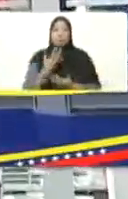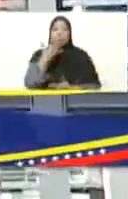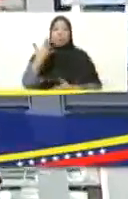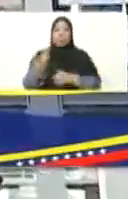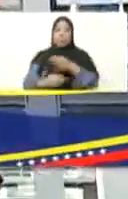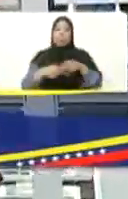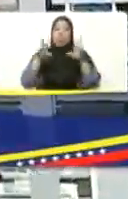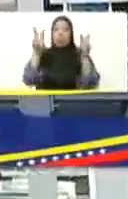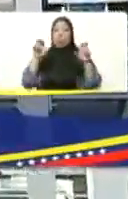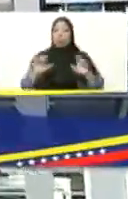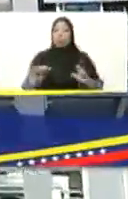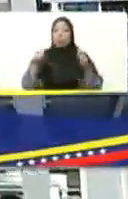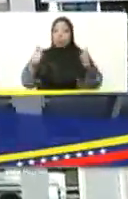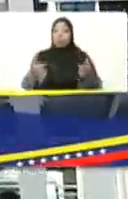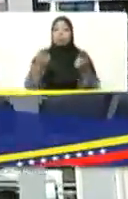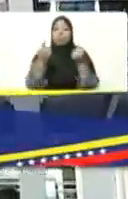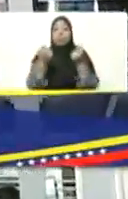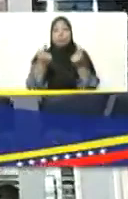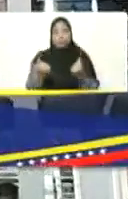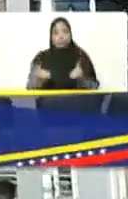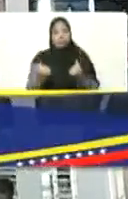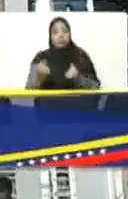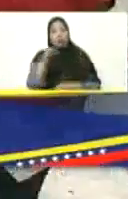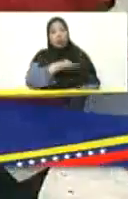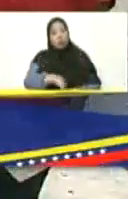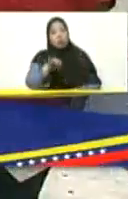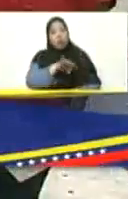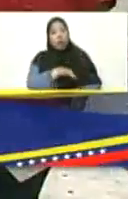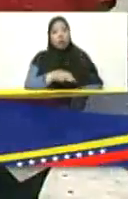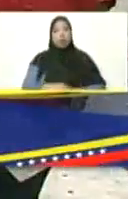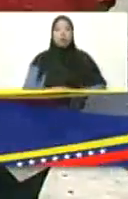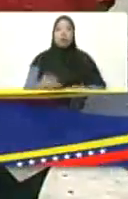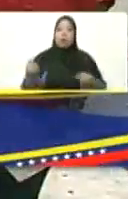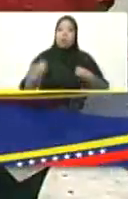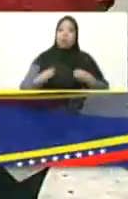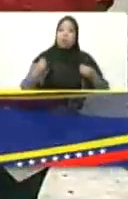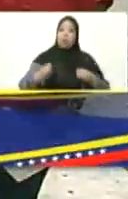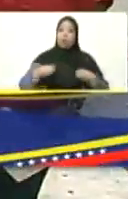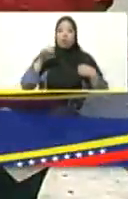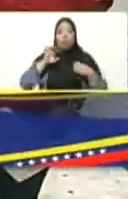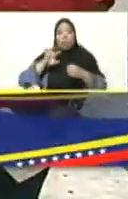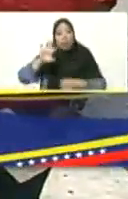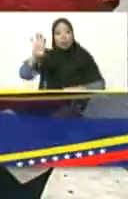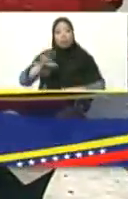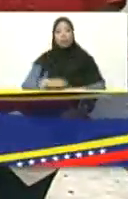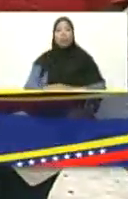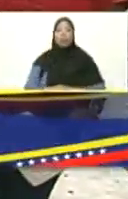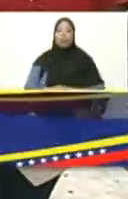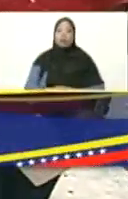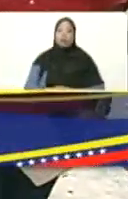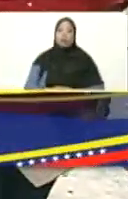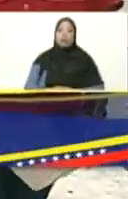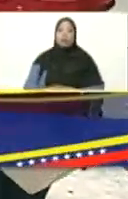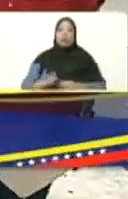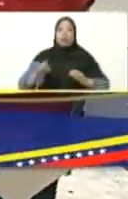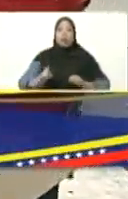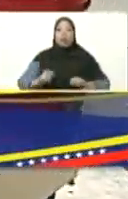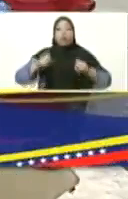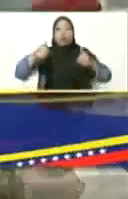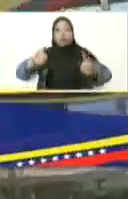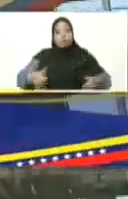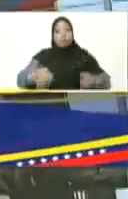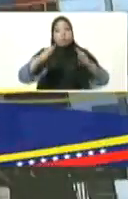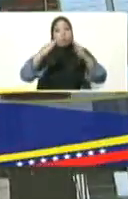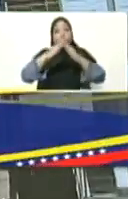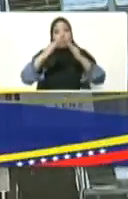renacer económico, este renacer social que está viviendo la patria. Presidente, vamos a entrar a la